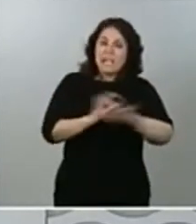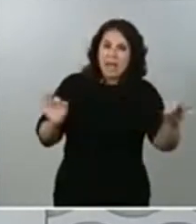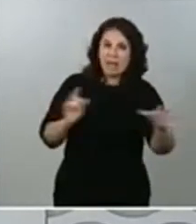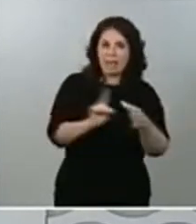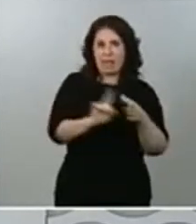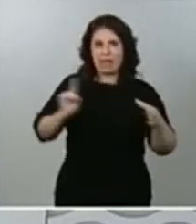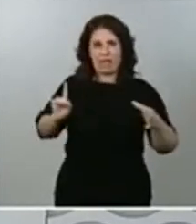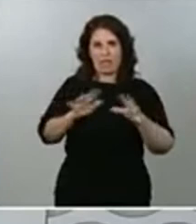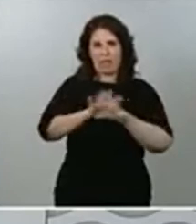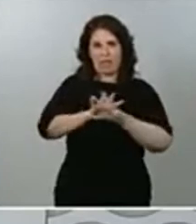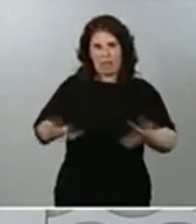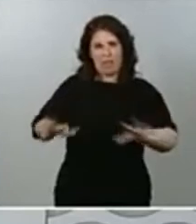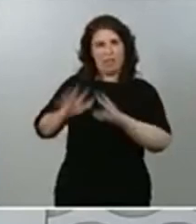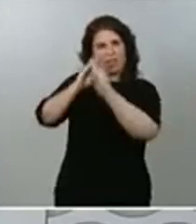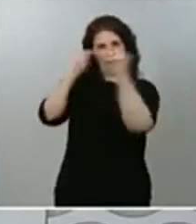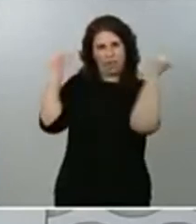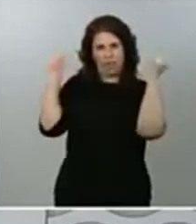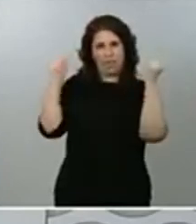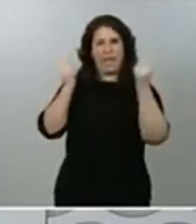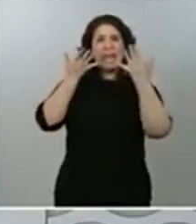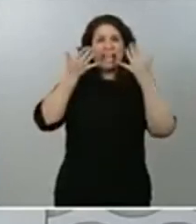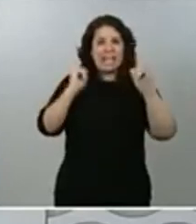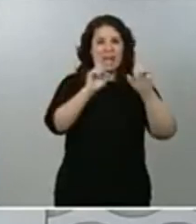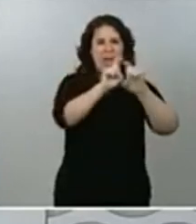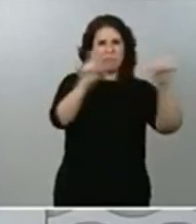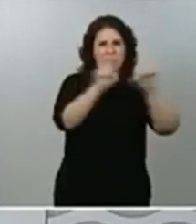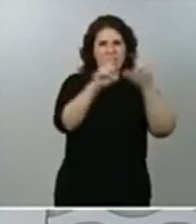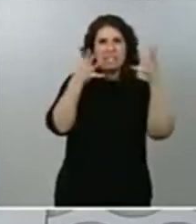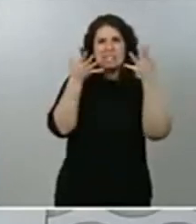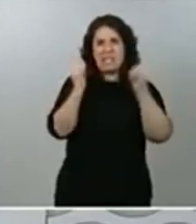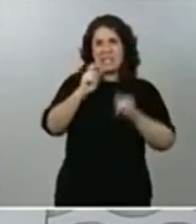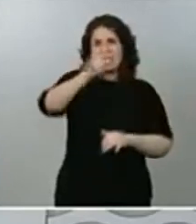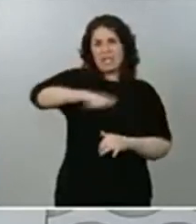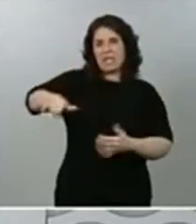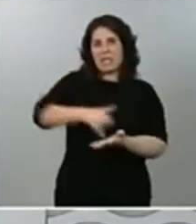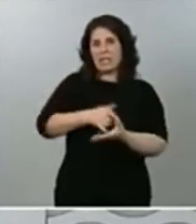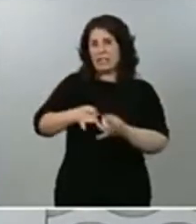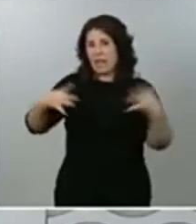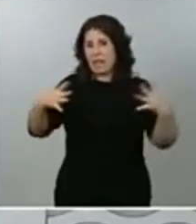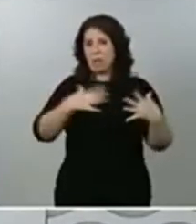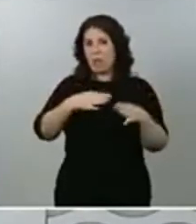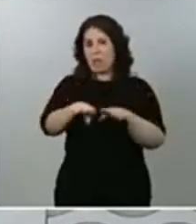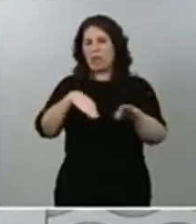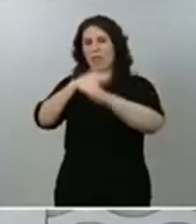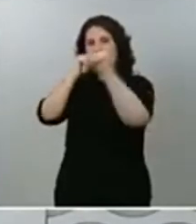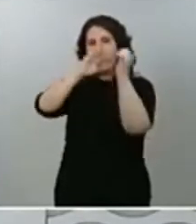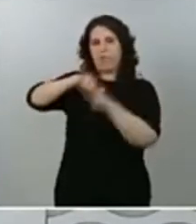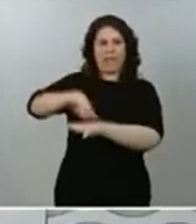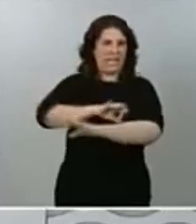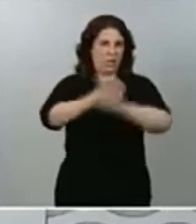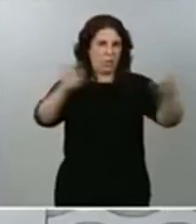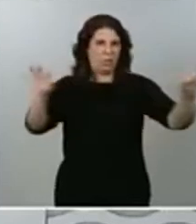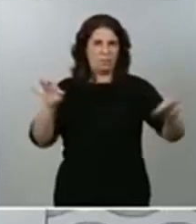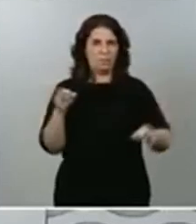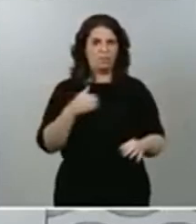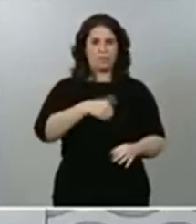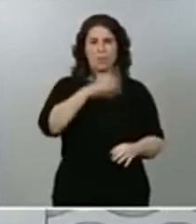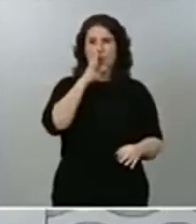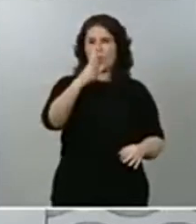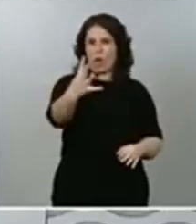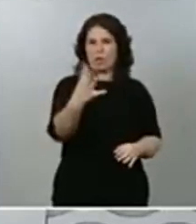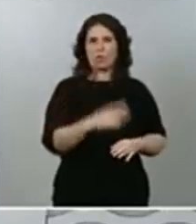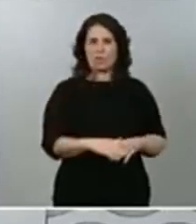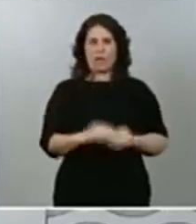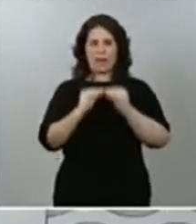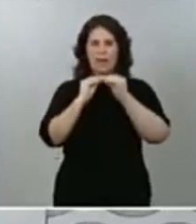por tanto, ni las empresas ni ningún ciudadano vulnerable se puede quedar atrás. Tenemos por delante cuatro años para desarrollar todo